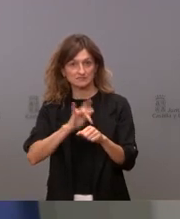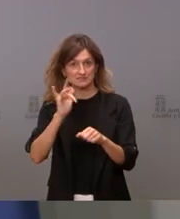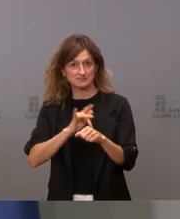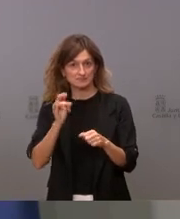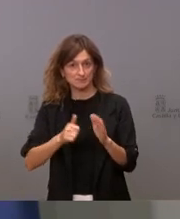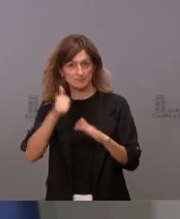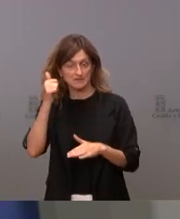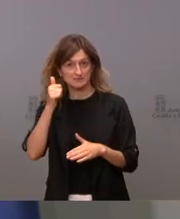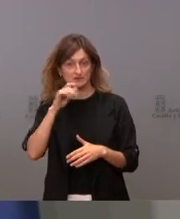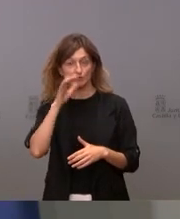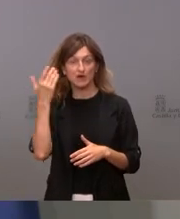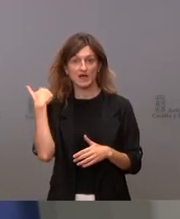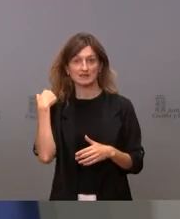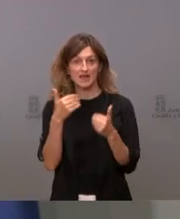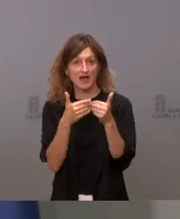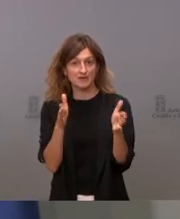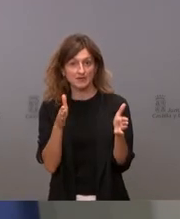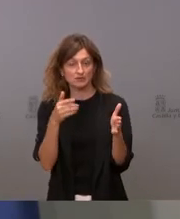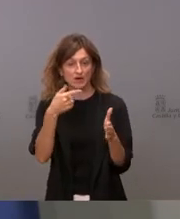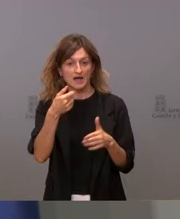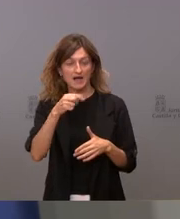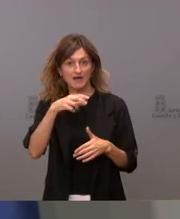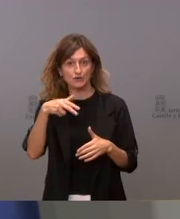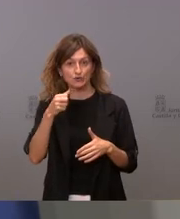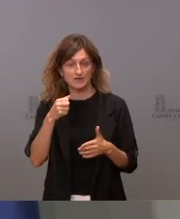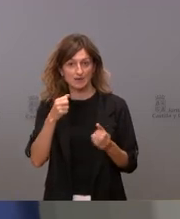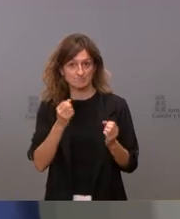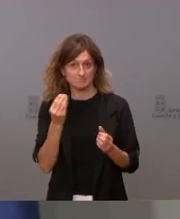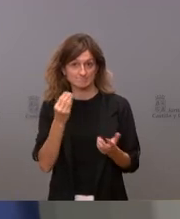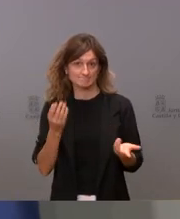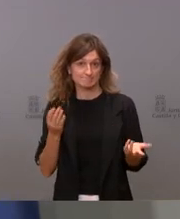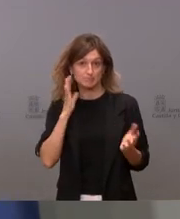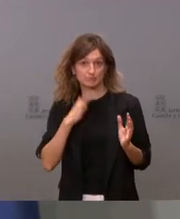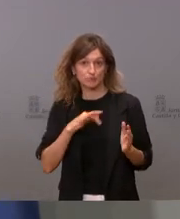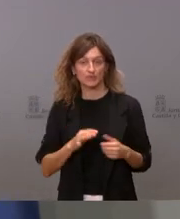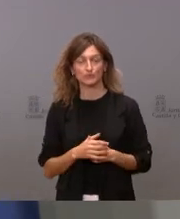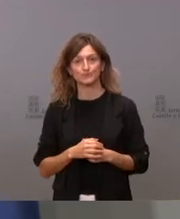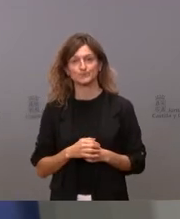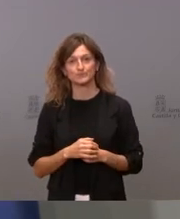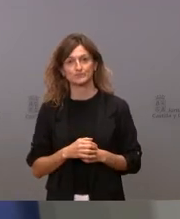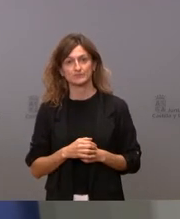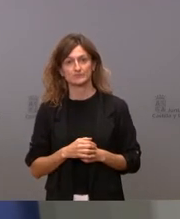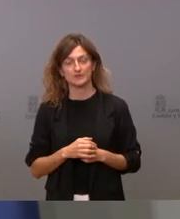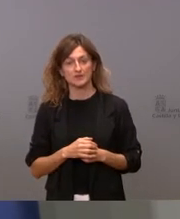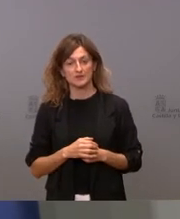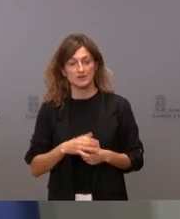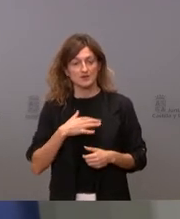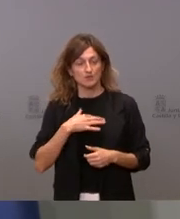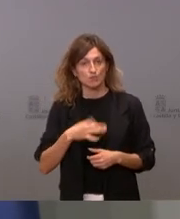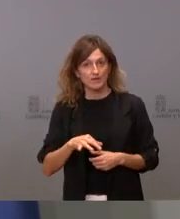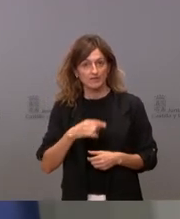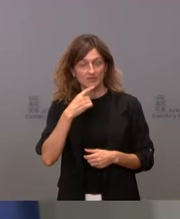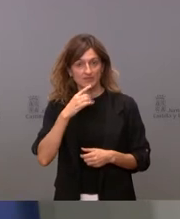que el de haber mantenido abierto Garoña probablemente y convendría que alguna vez la gente